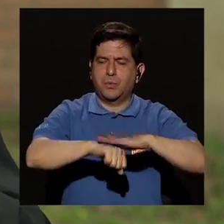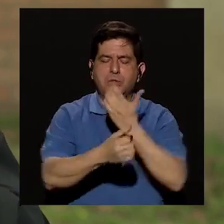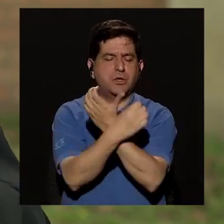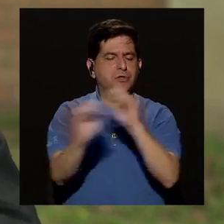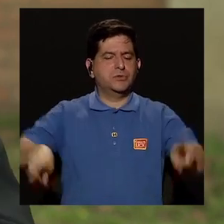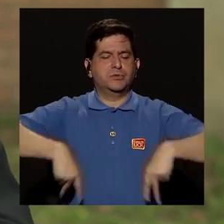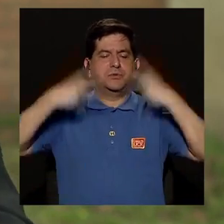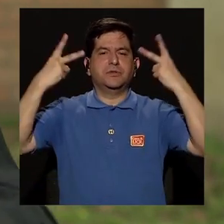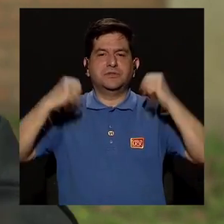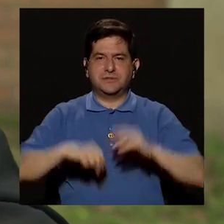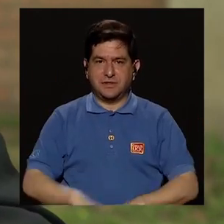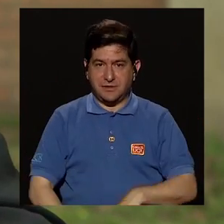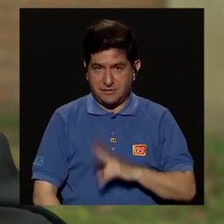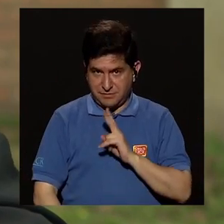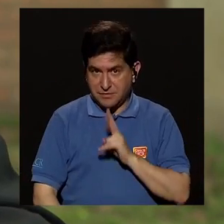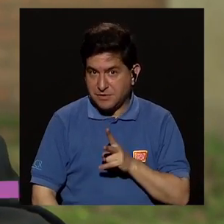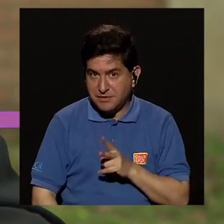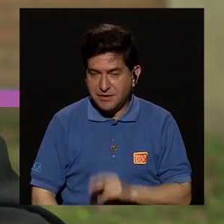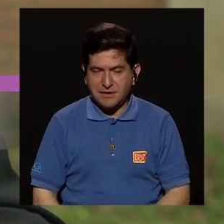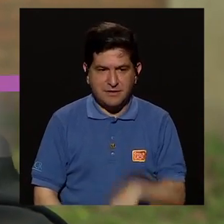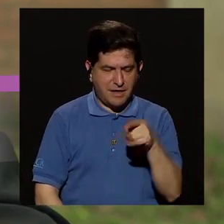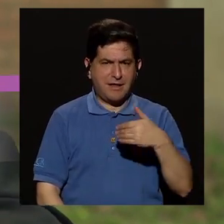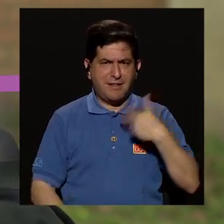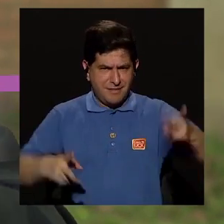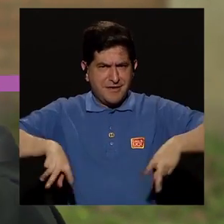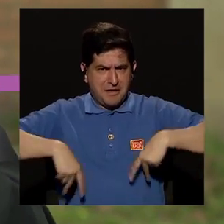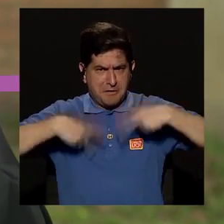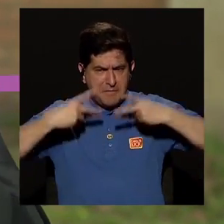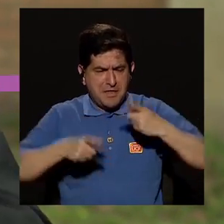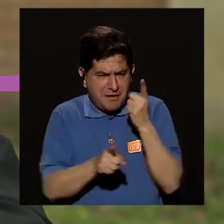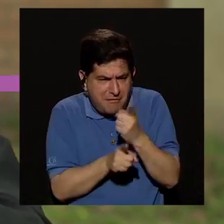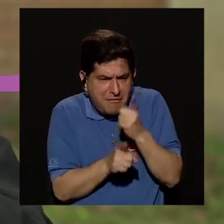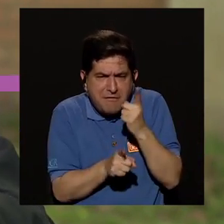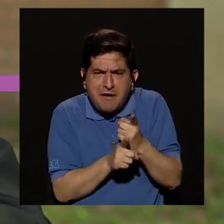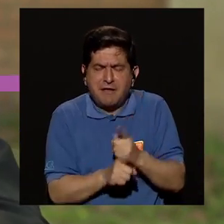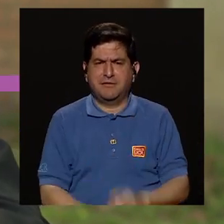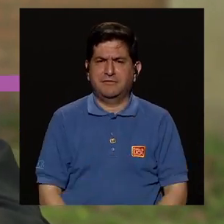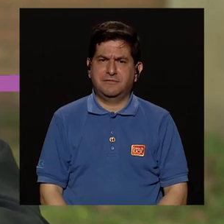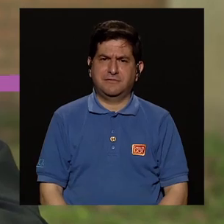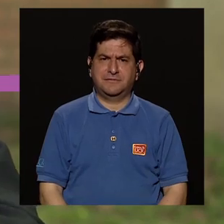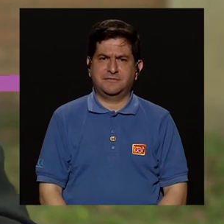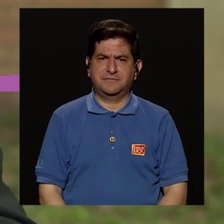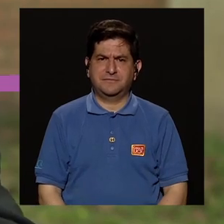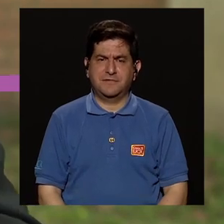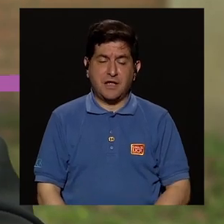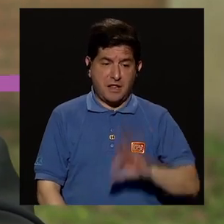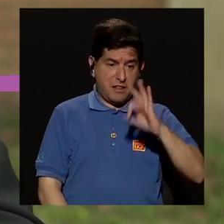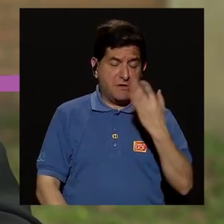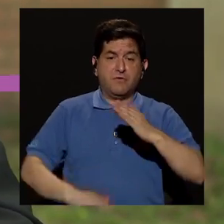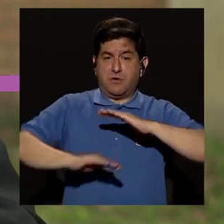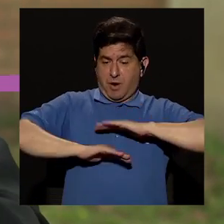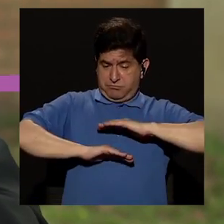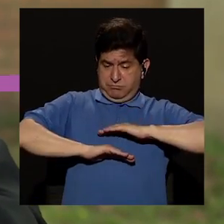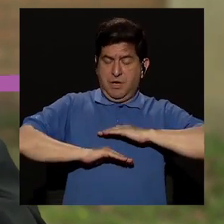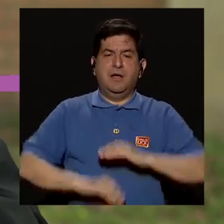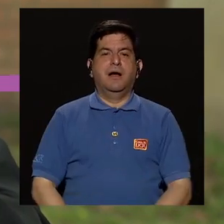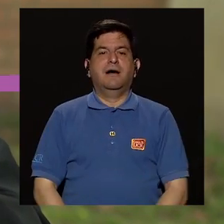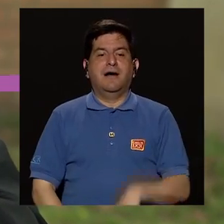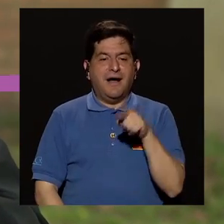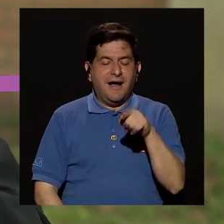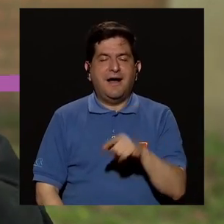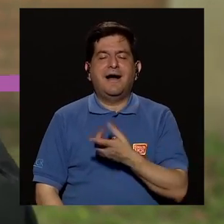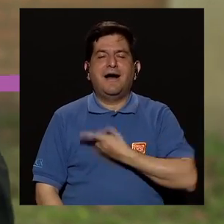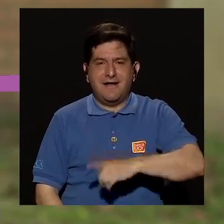sobrevivir? ¿Verdad? Que le permitan llevar una vida adecuada, oportuna, satisfactoria. Entonces, la